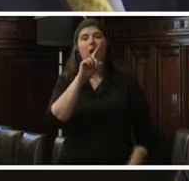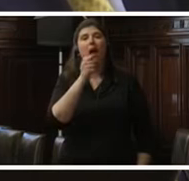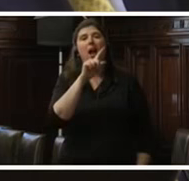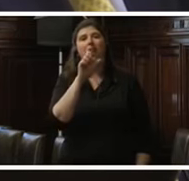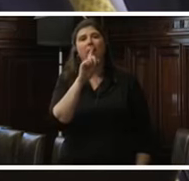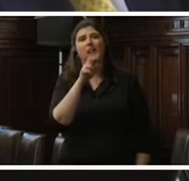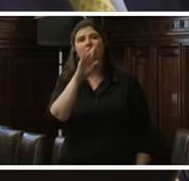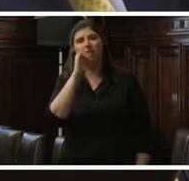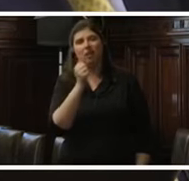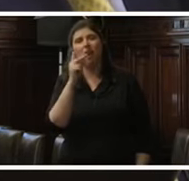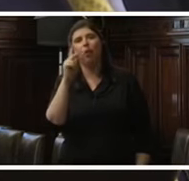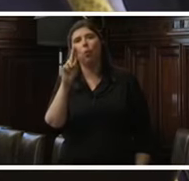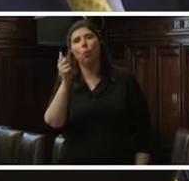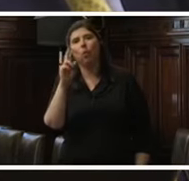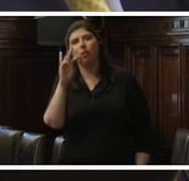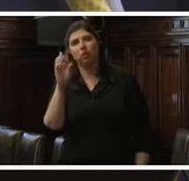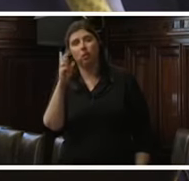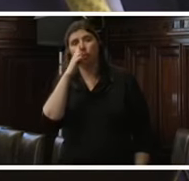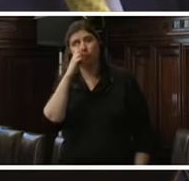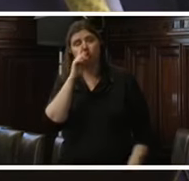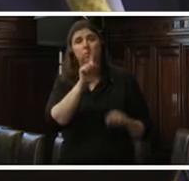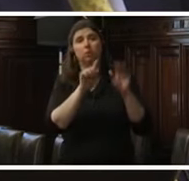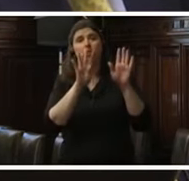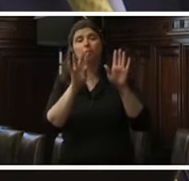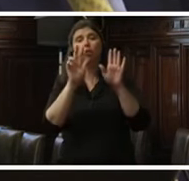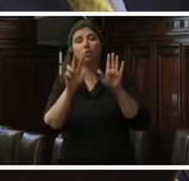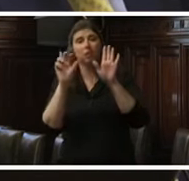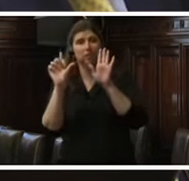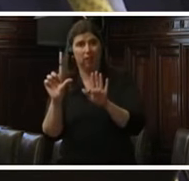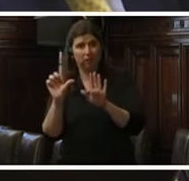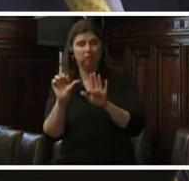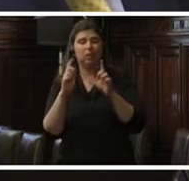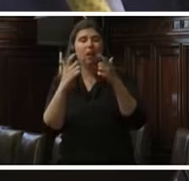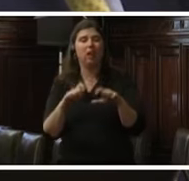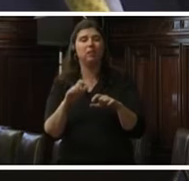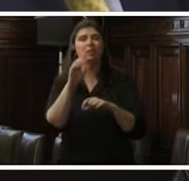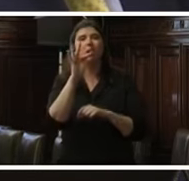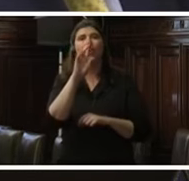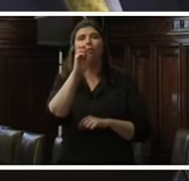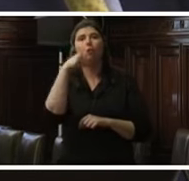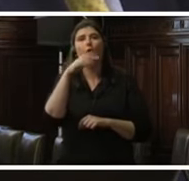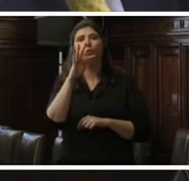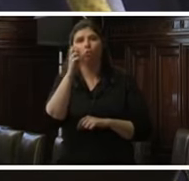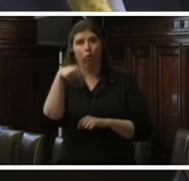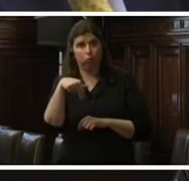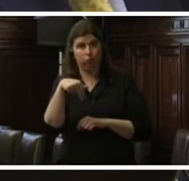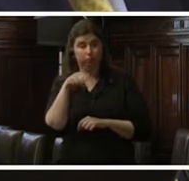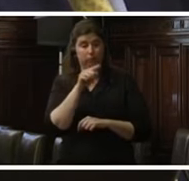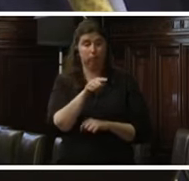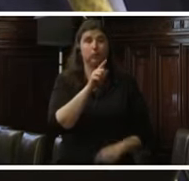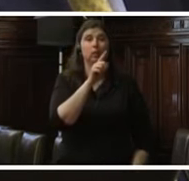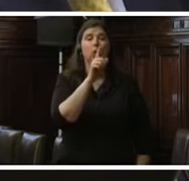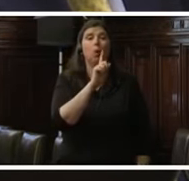relativos a los hechos de junio de 1986 en la Isla del Frontón. En el caso Durán-Yugarte se